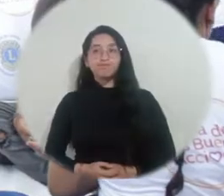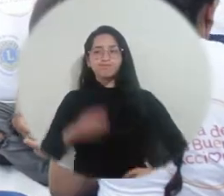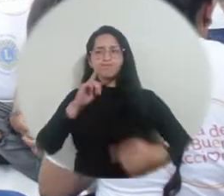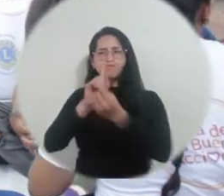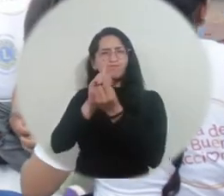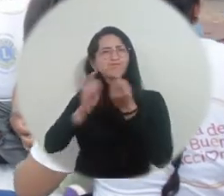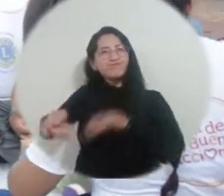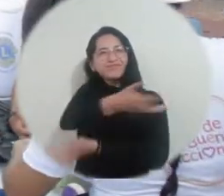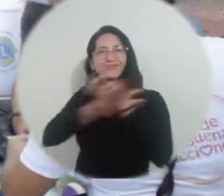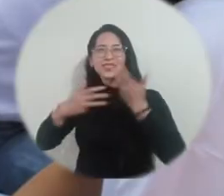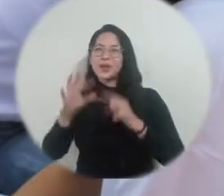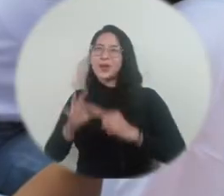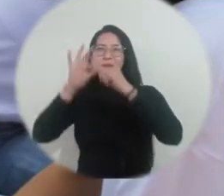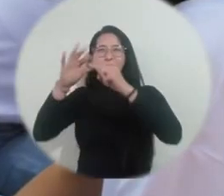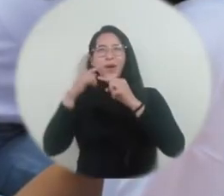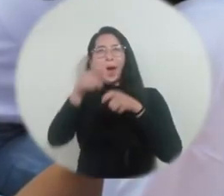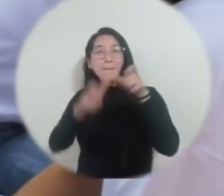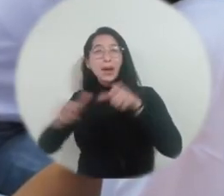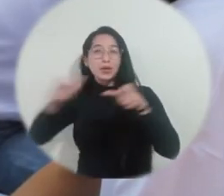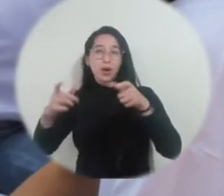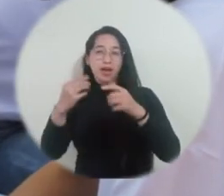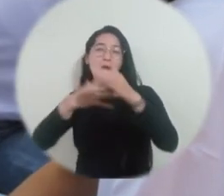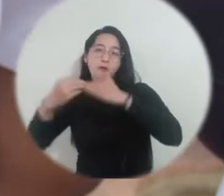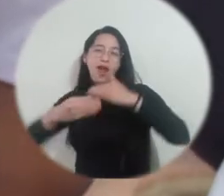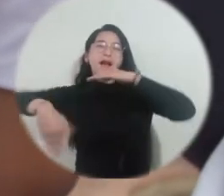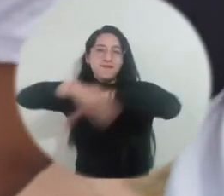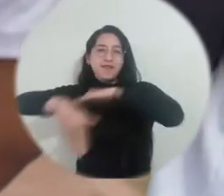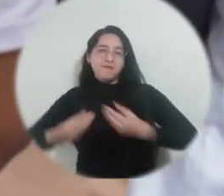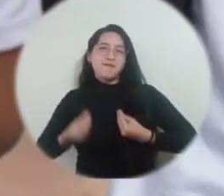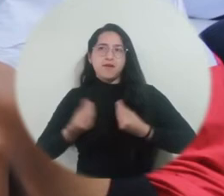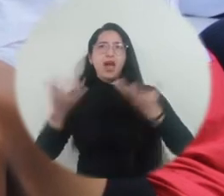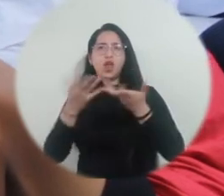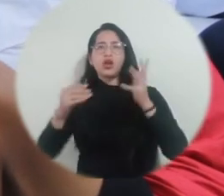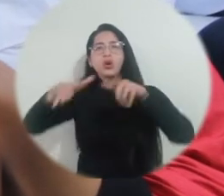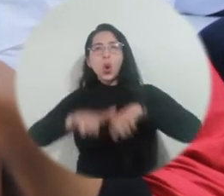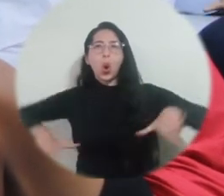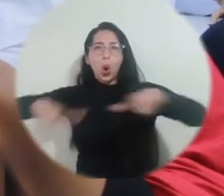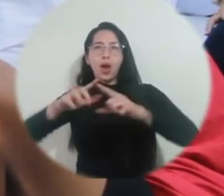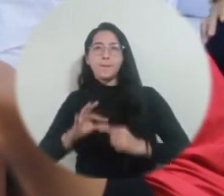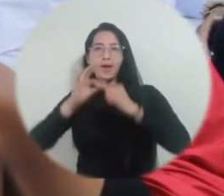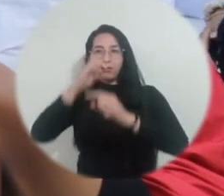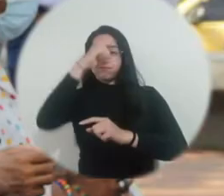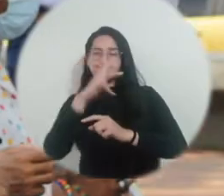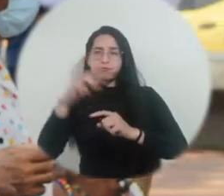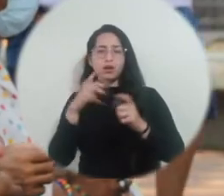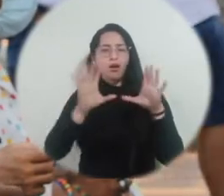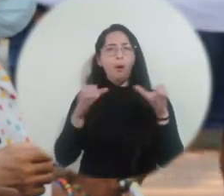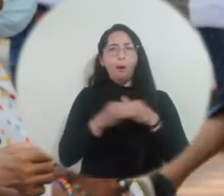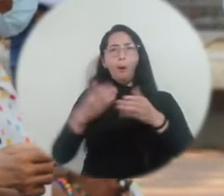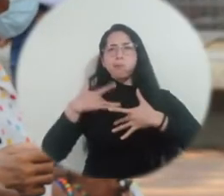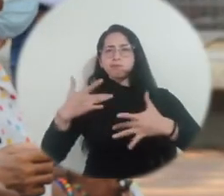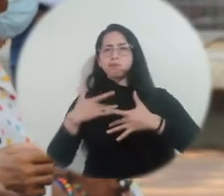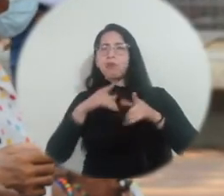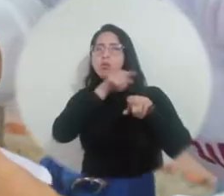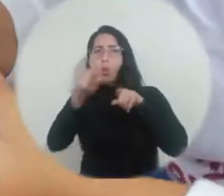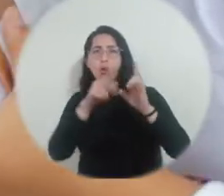Un encuentro especial con los habitantes en situación de calle del Centro Histórico de Santa Marta tuvo el equipo de voluntarios de la Universidad del